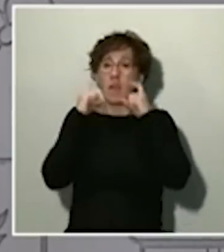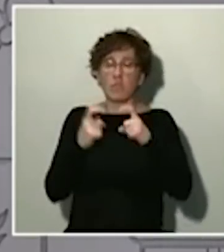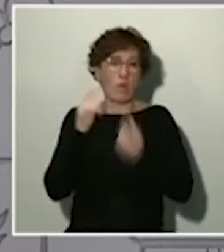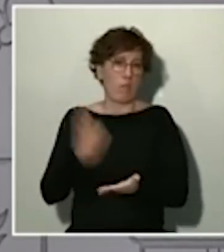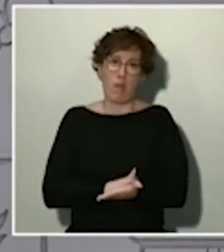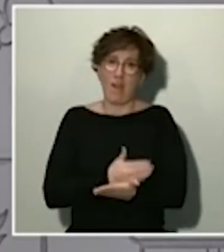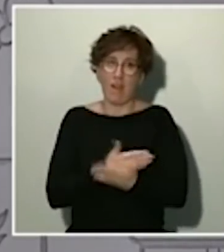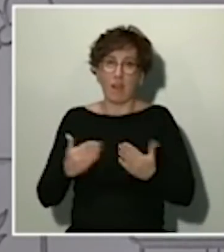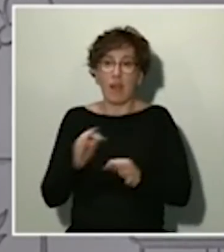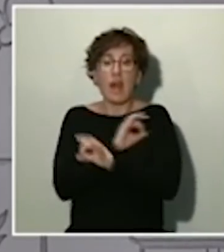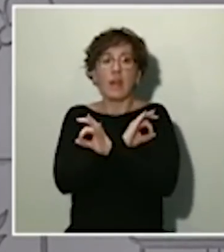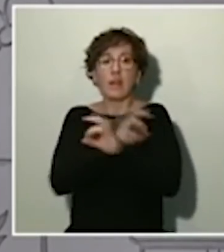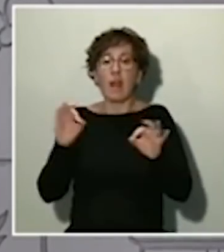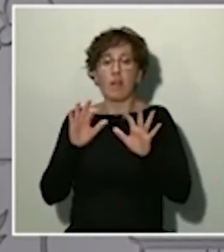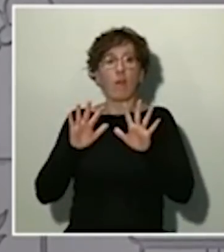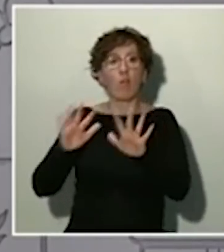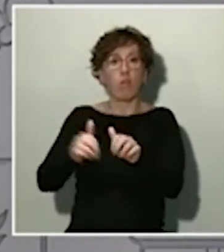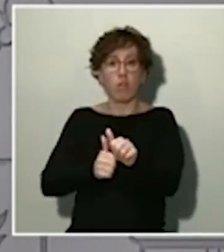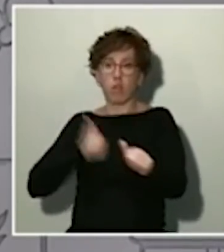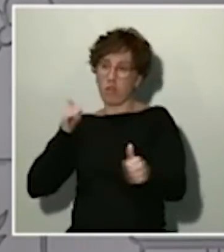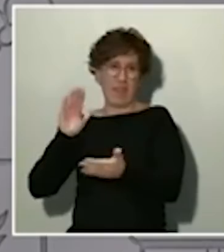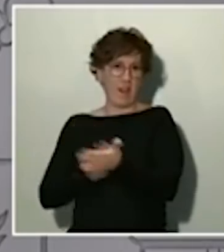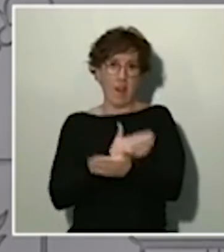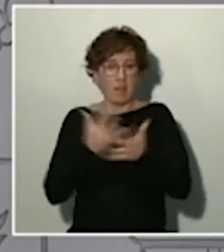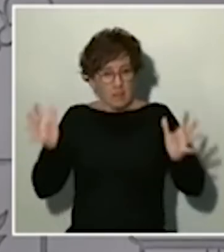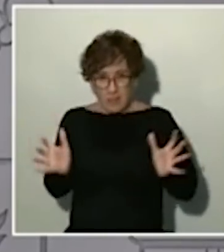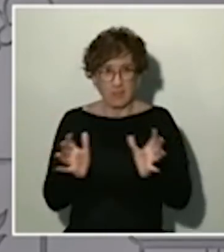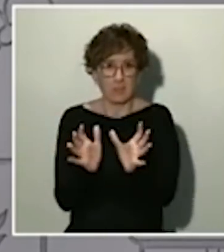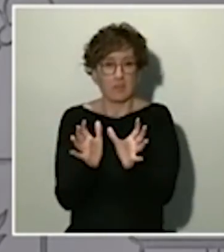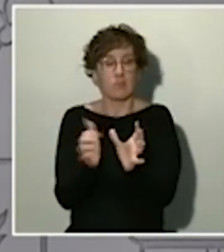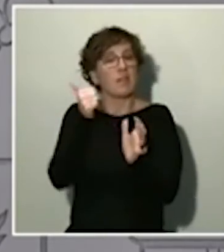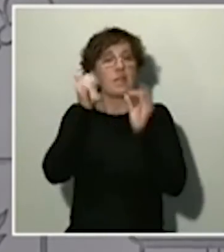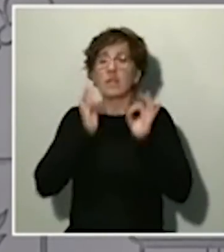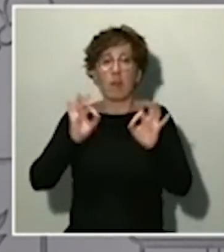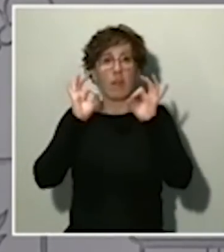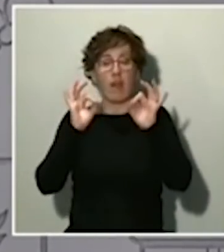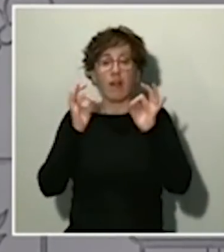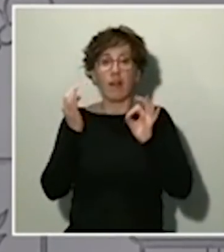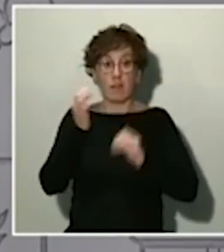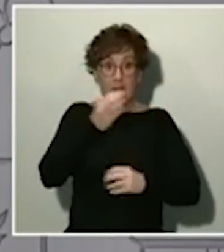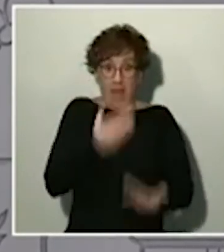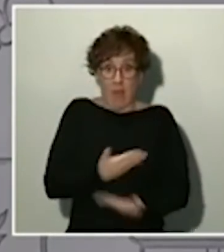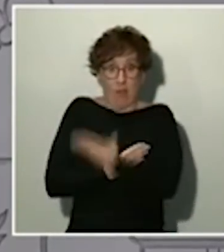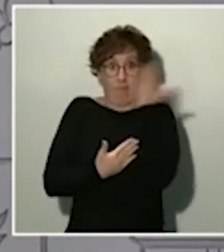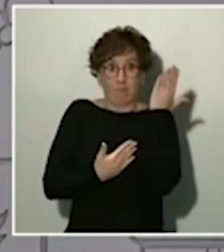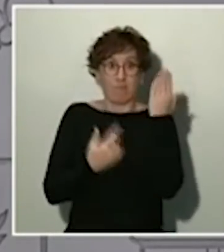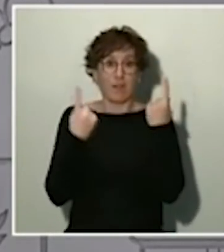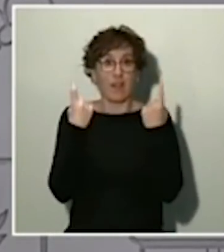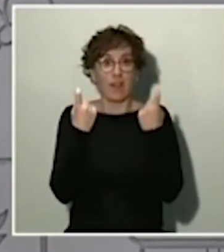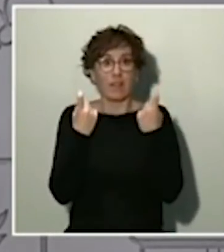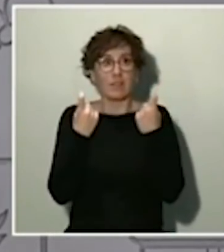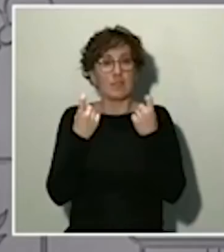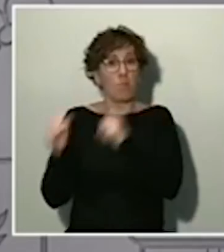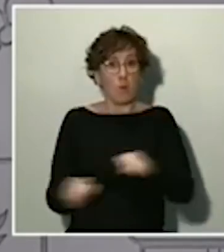No vamos a dejar a nadie atrás, especialmente a los que ahora van a necesitar mucha más protección.